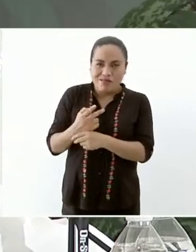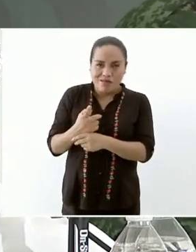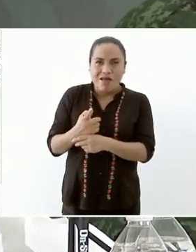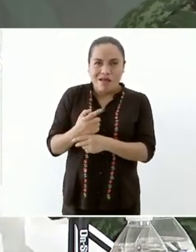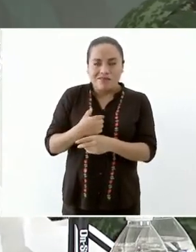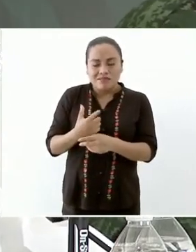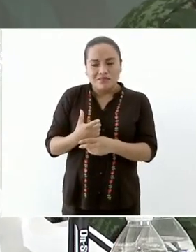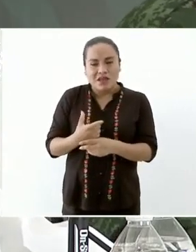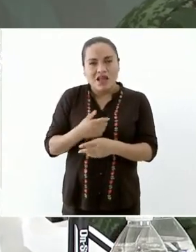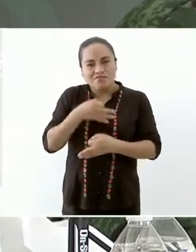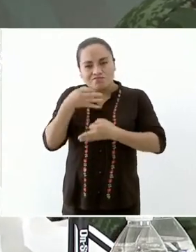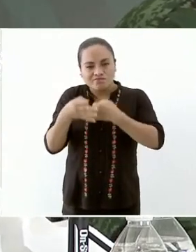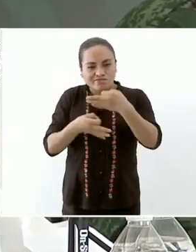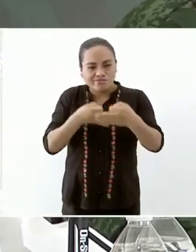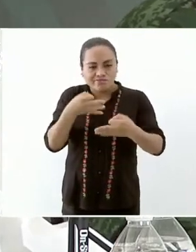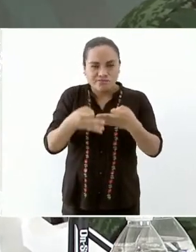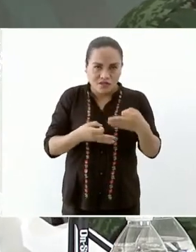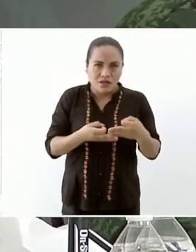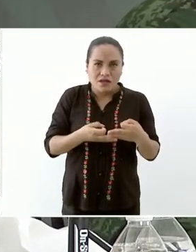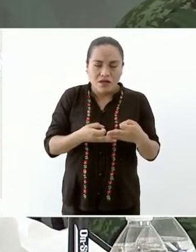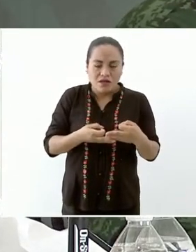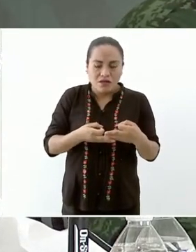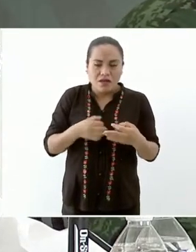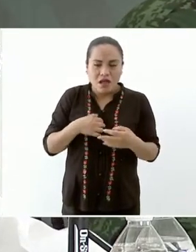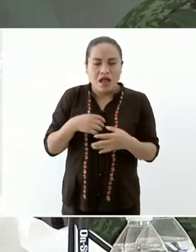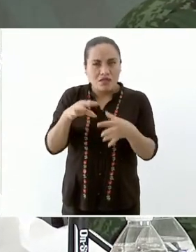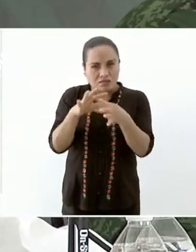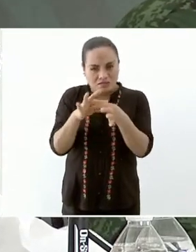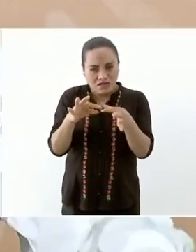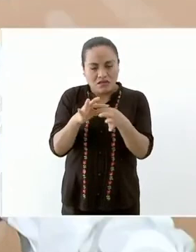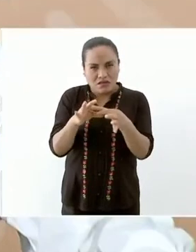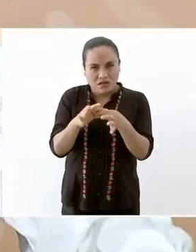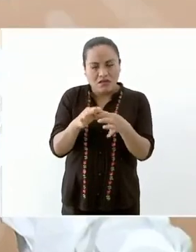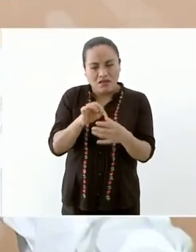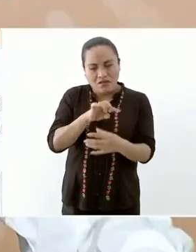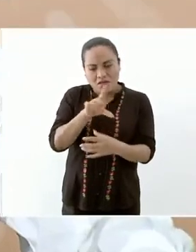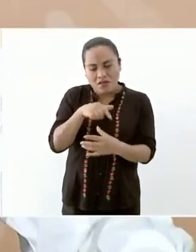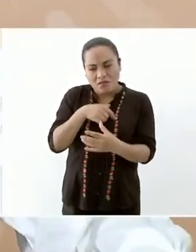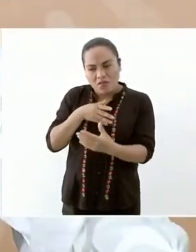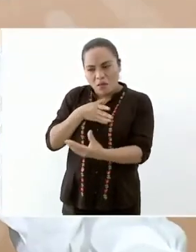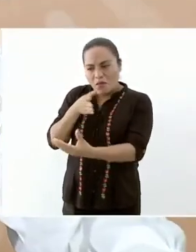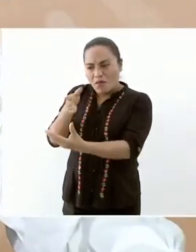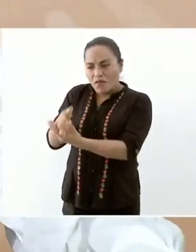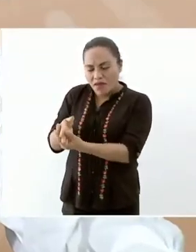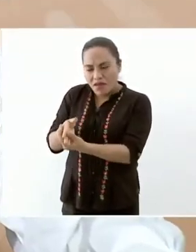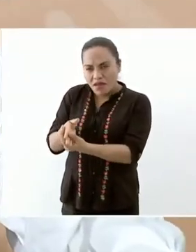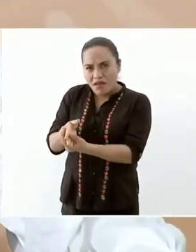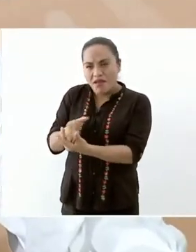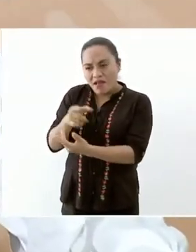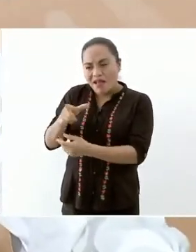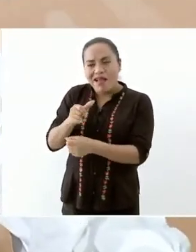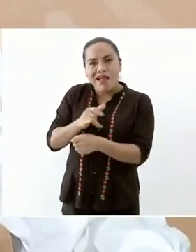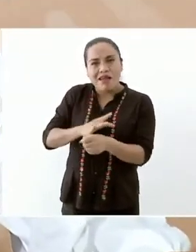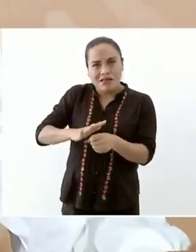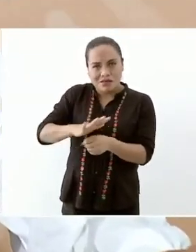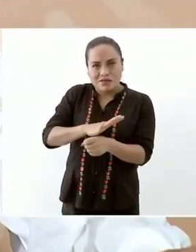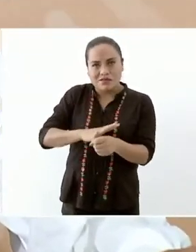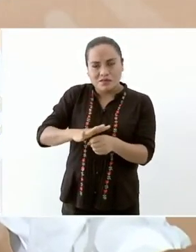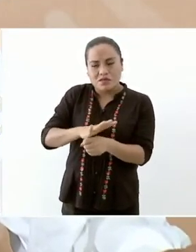me fui después al Istmo y me pararon unos